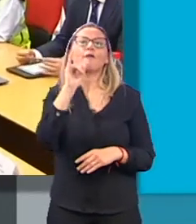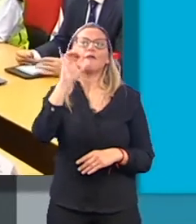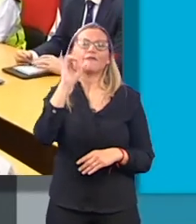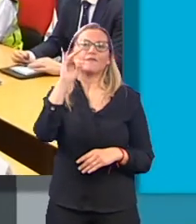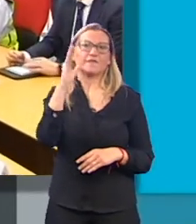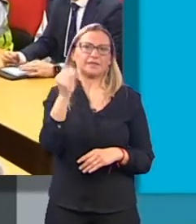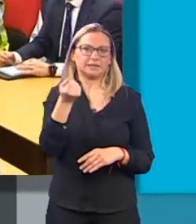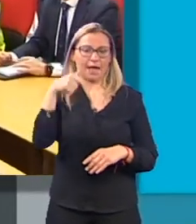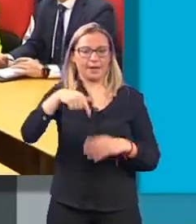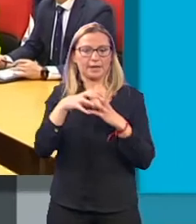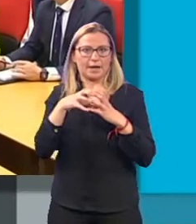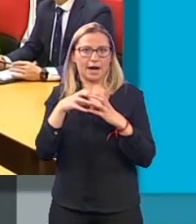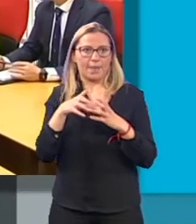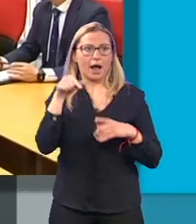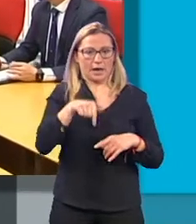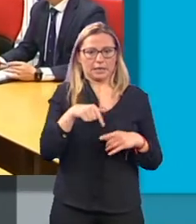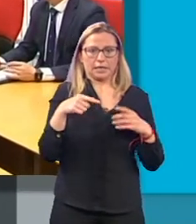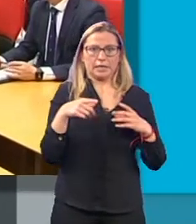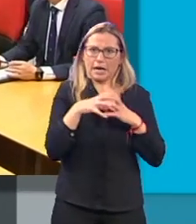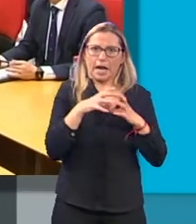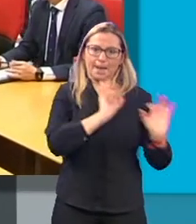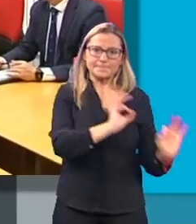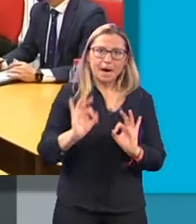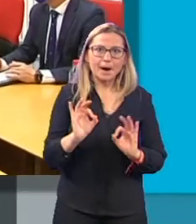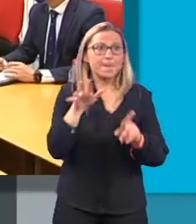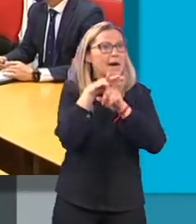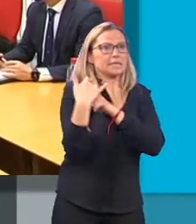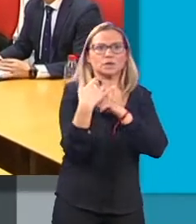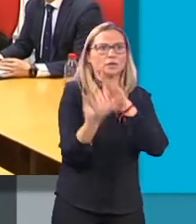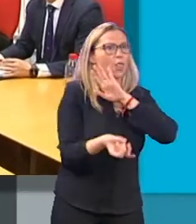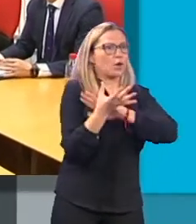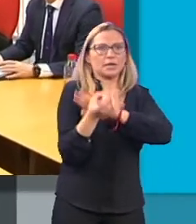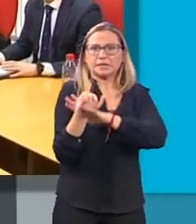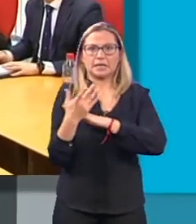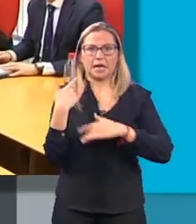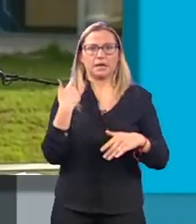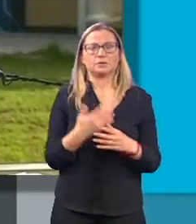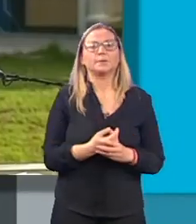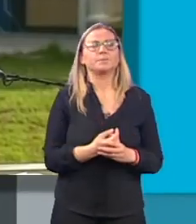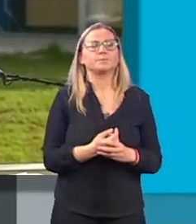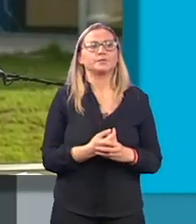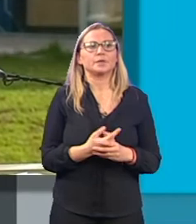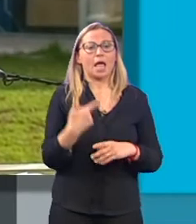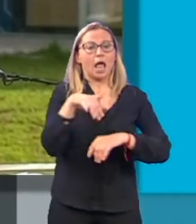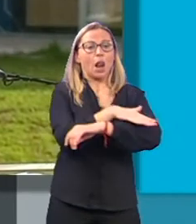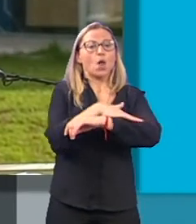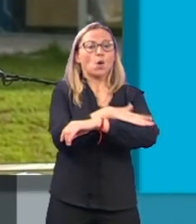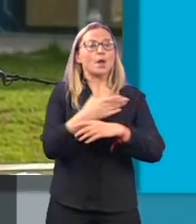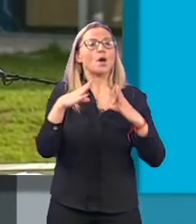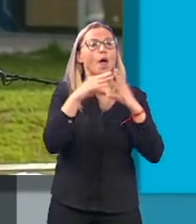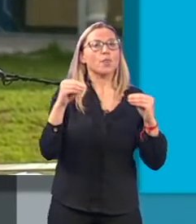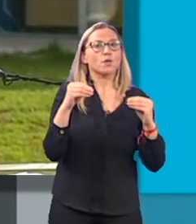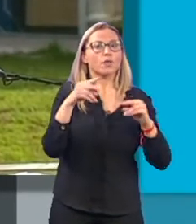la administración autonómica está preparada ante cualquier situación que pudiera darse en relación a los movimientos sísmicos. El gobierno de Andalucía mantiene una